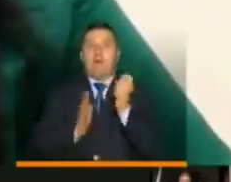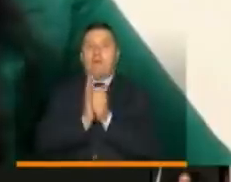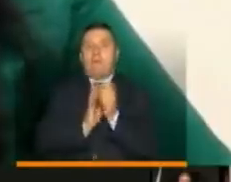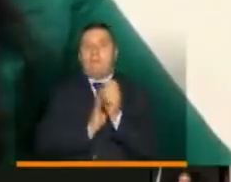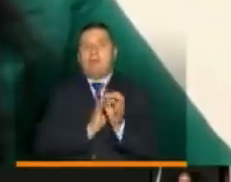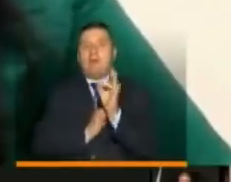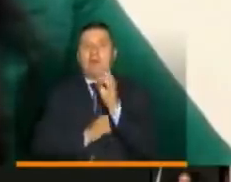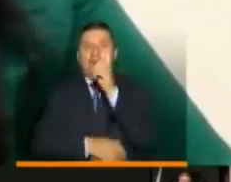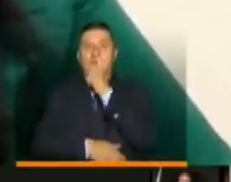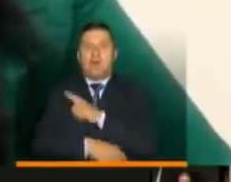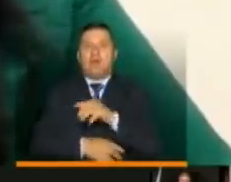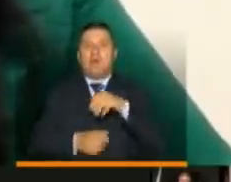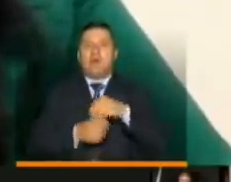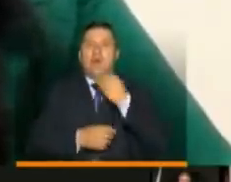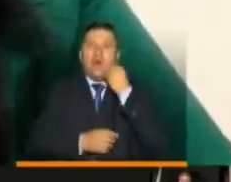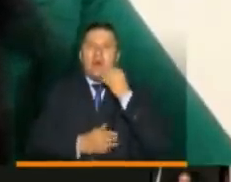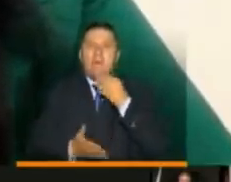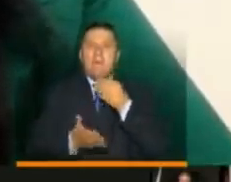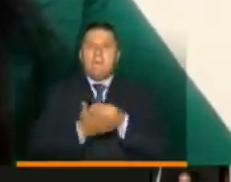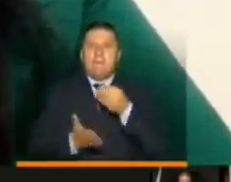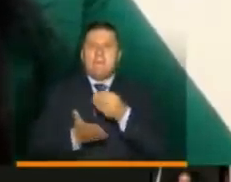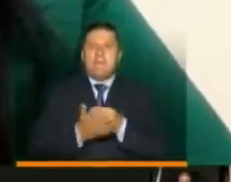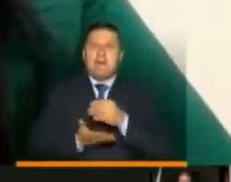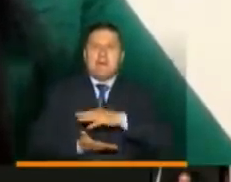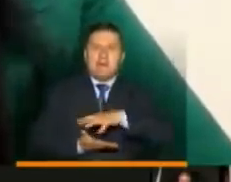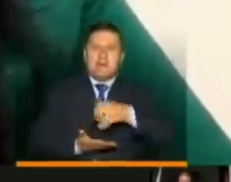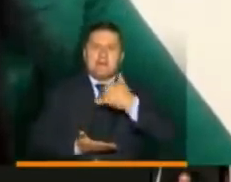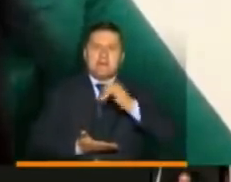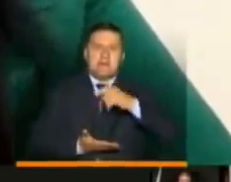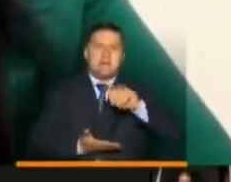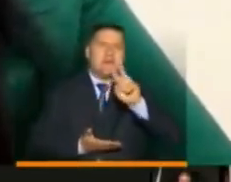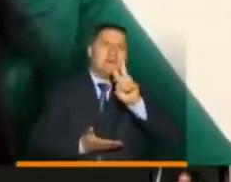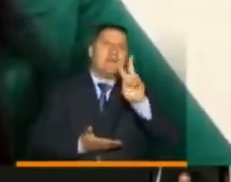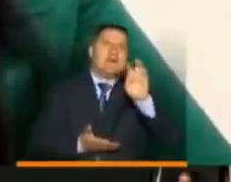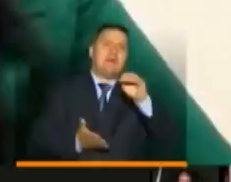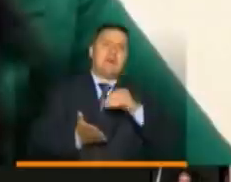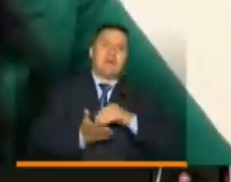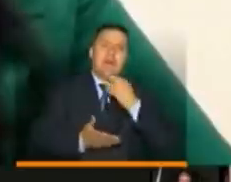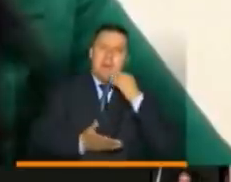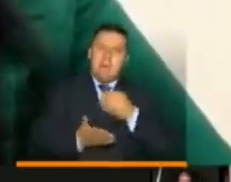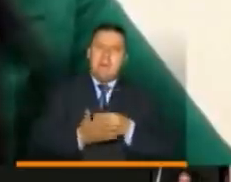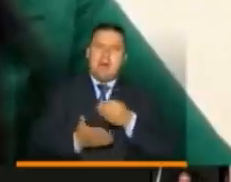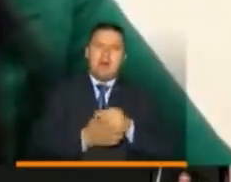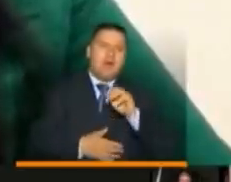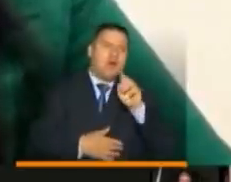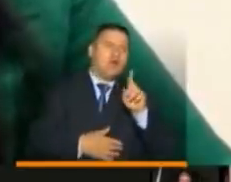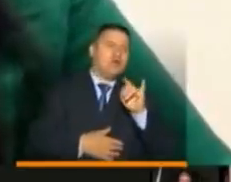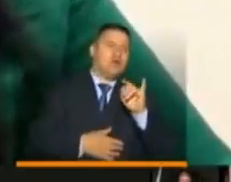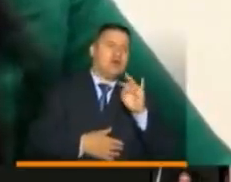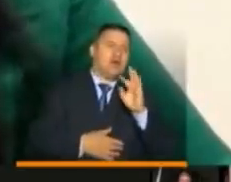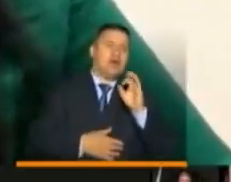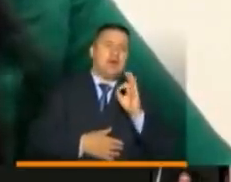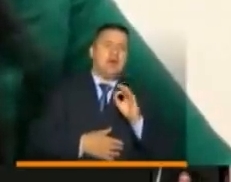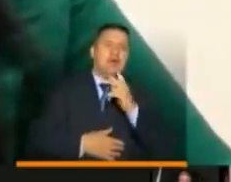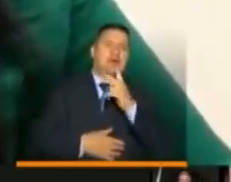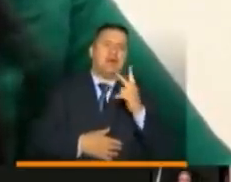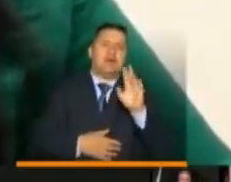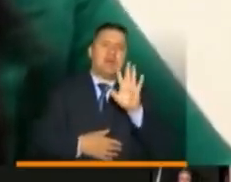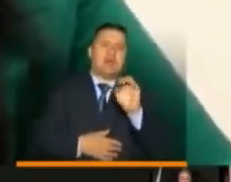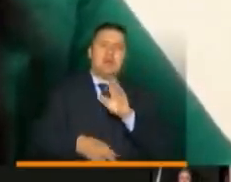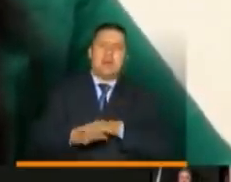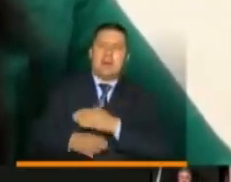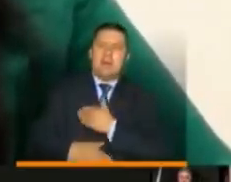a un millón de hogares colombianos. En Santander, llegamos a 29 mil hogares y en Suaita, llegamos a 258,